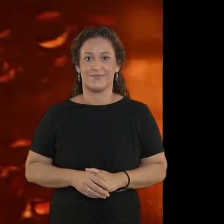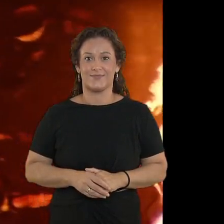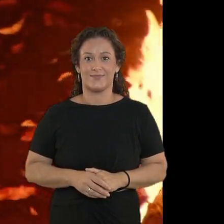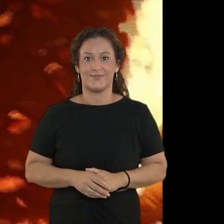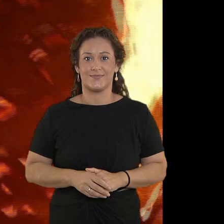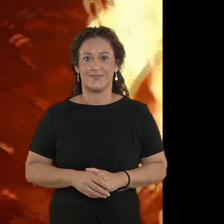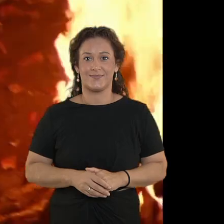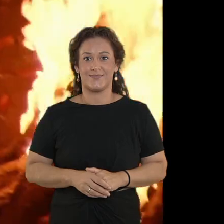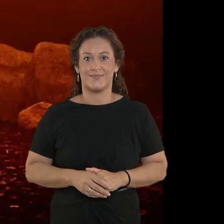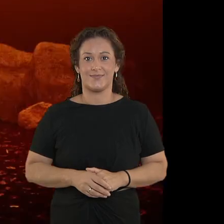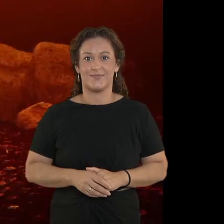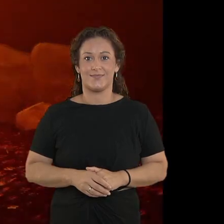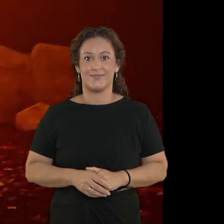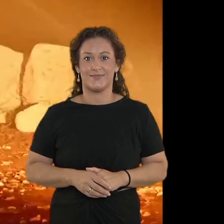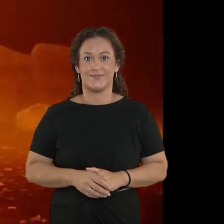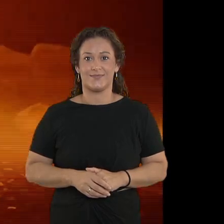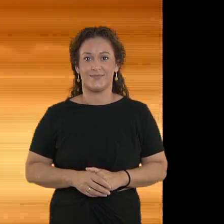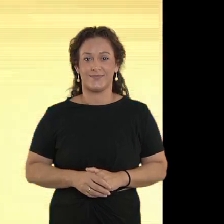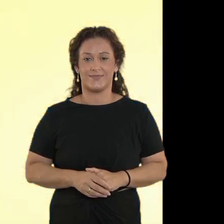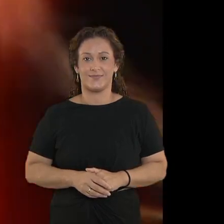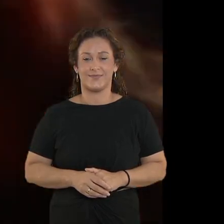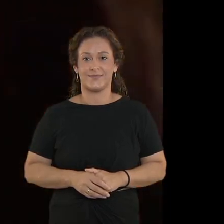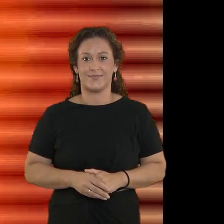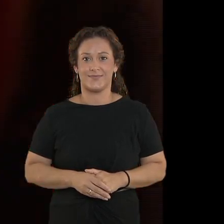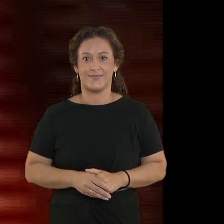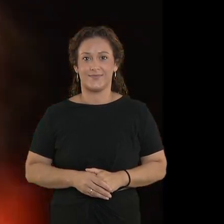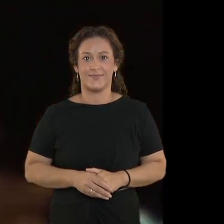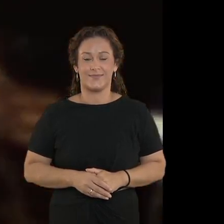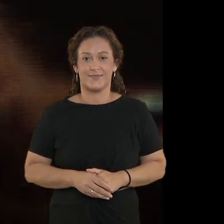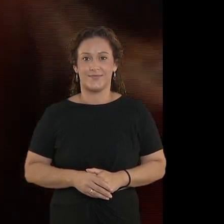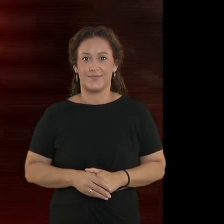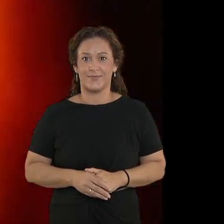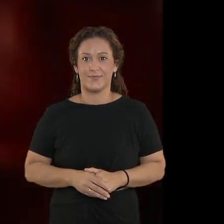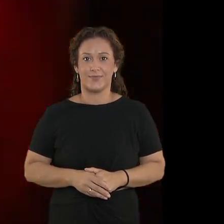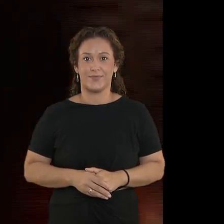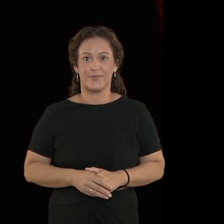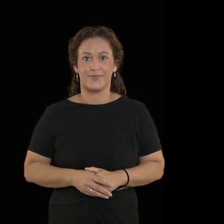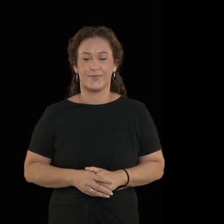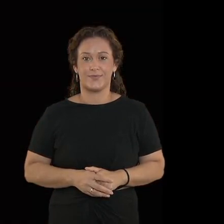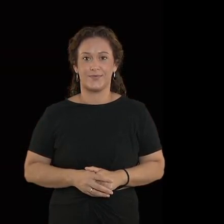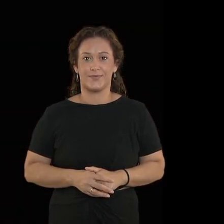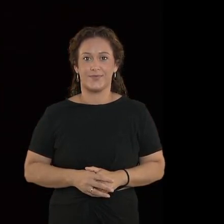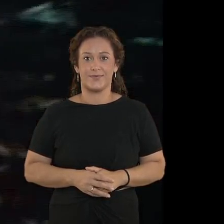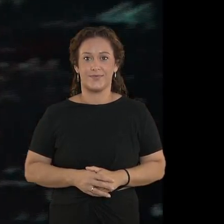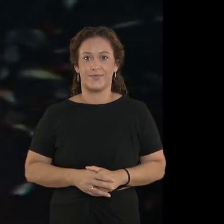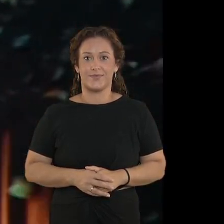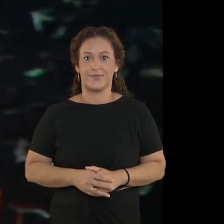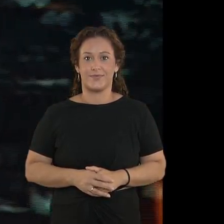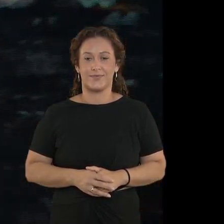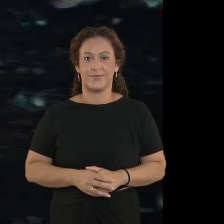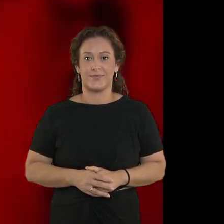casco de acero. Una coraza que parte por la mitad. Todos los miedos.